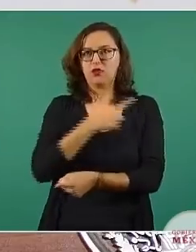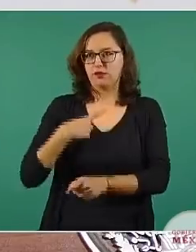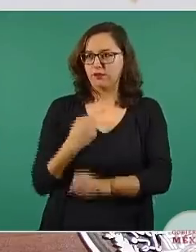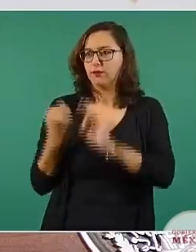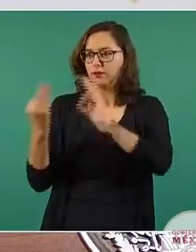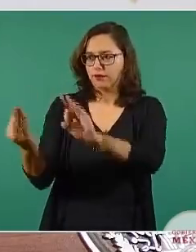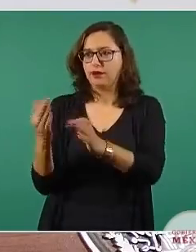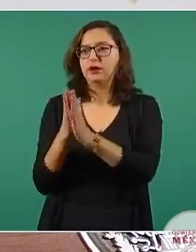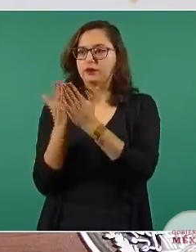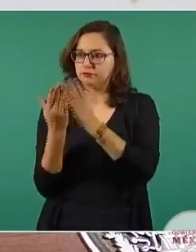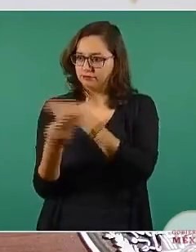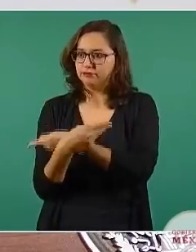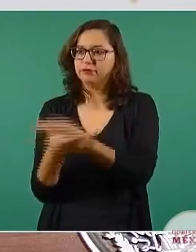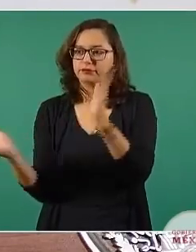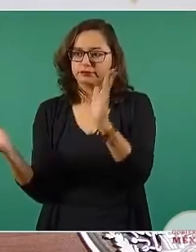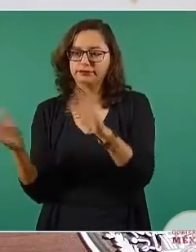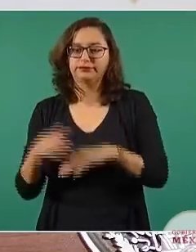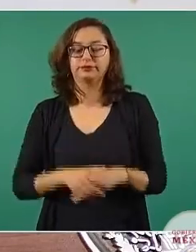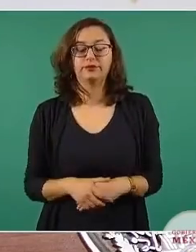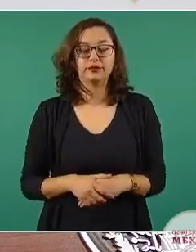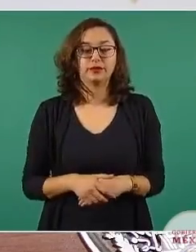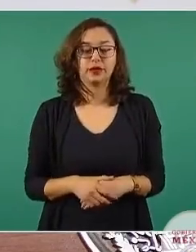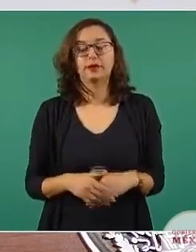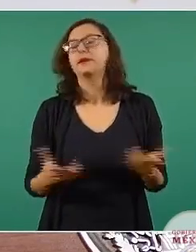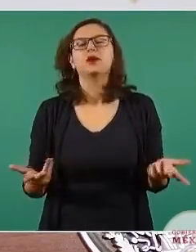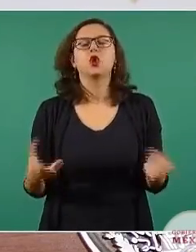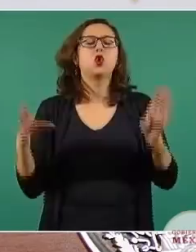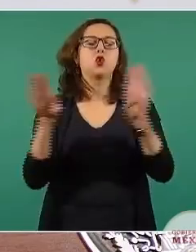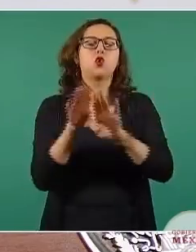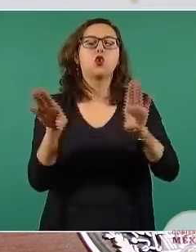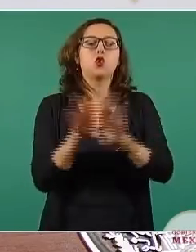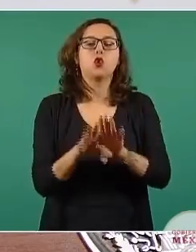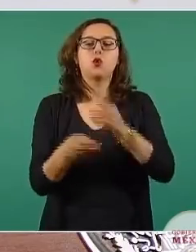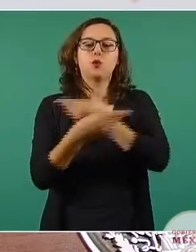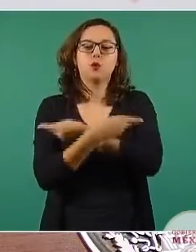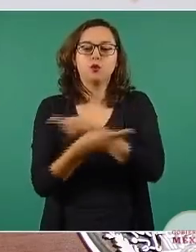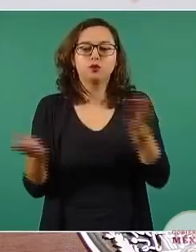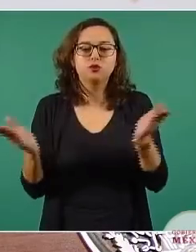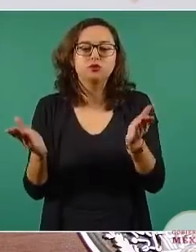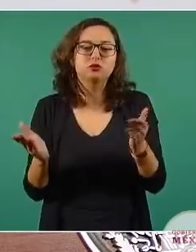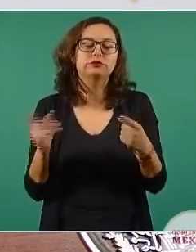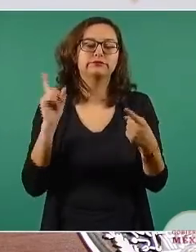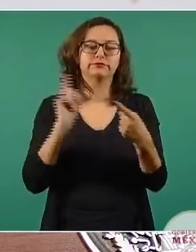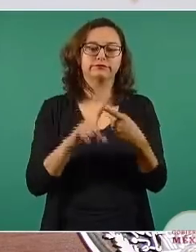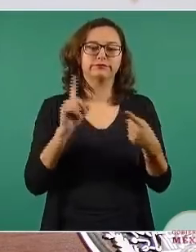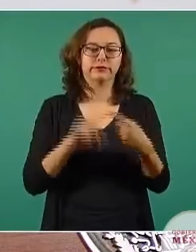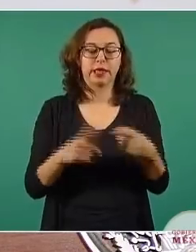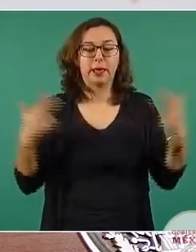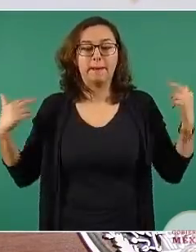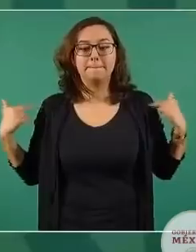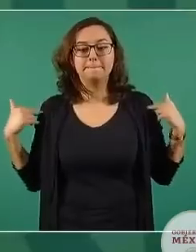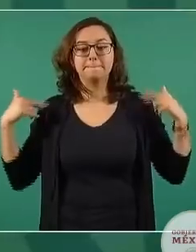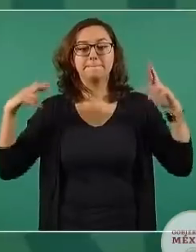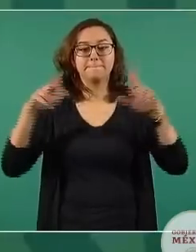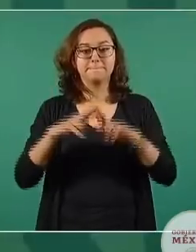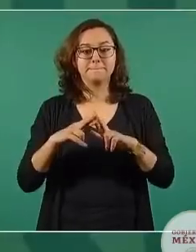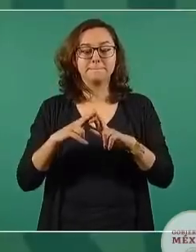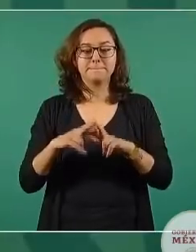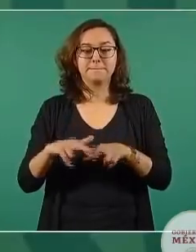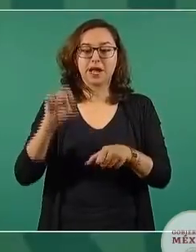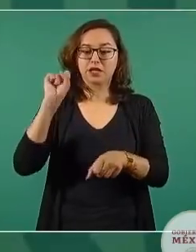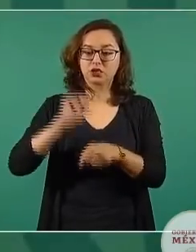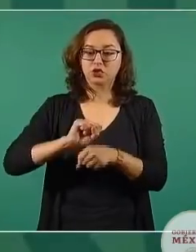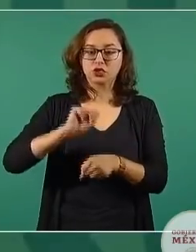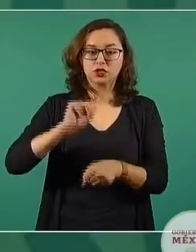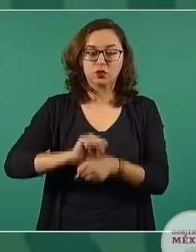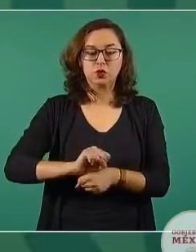y armamos esto. ¿Qué privilegiamos? Privilegiamos maestros de secundaria jubilados, los que están volviendo a